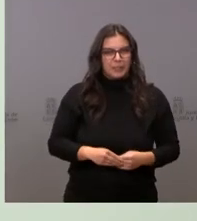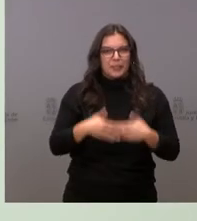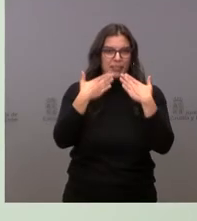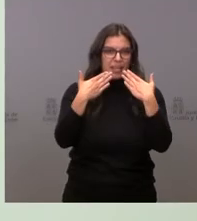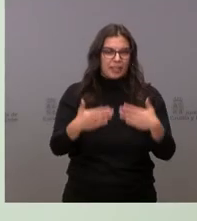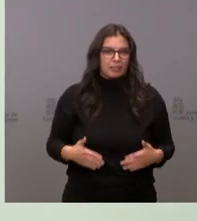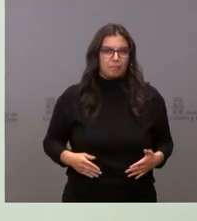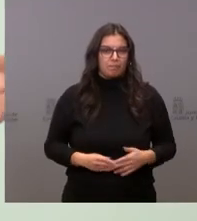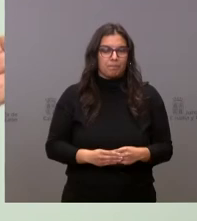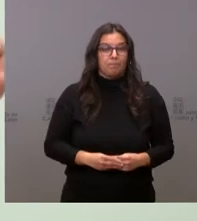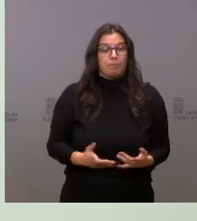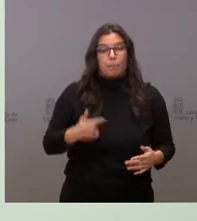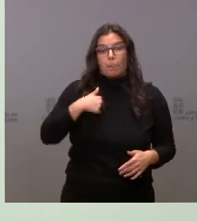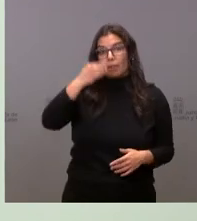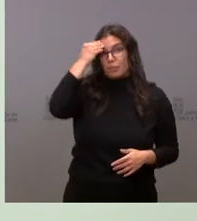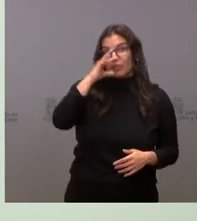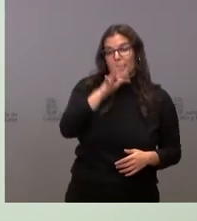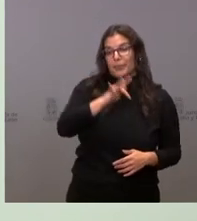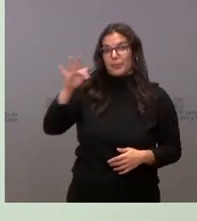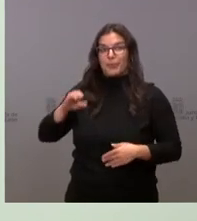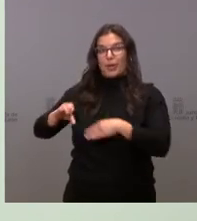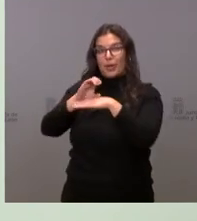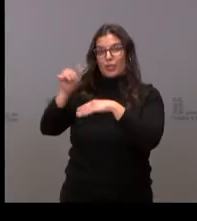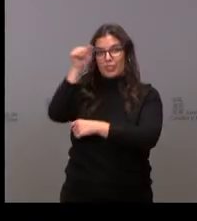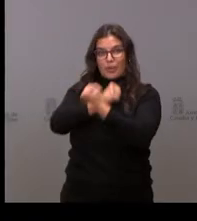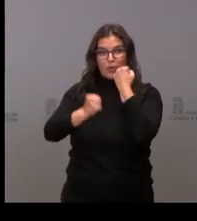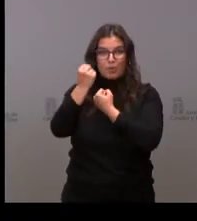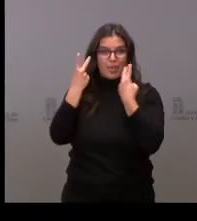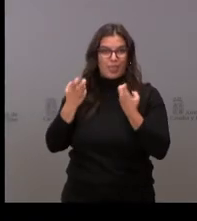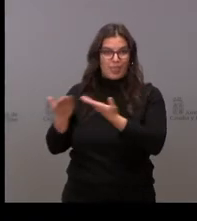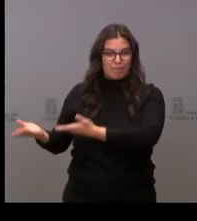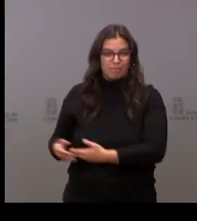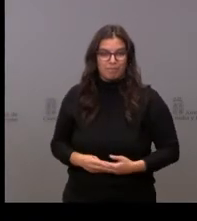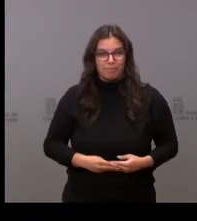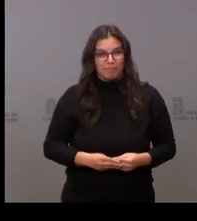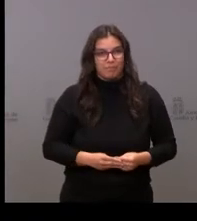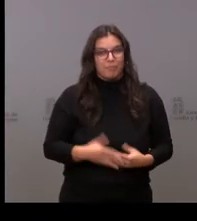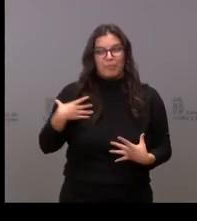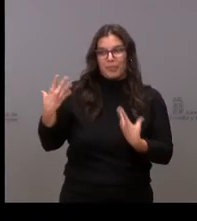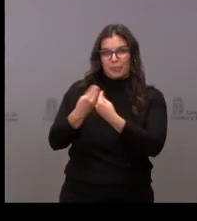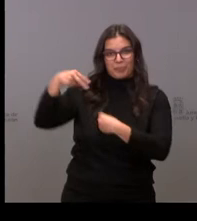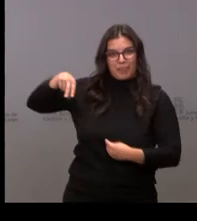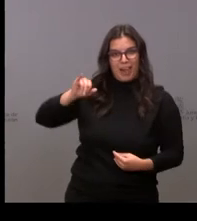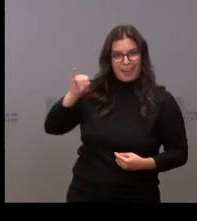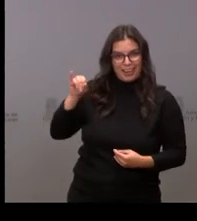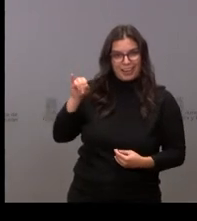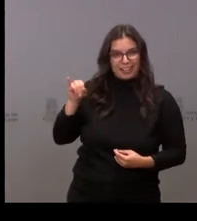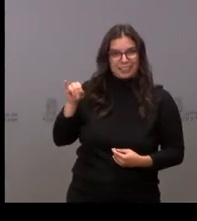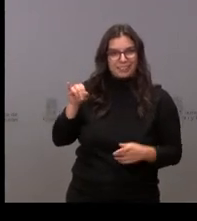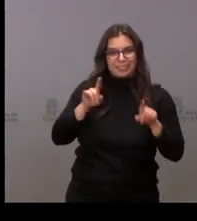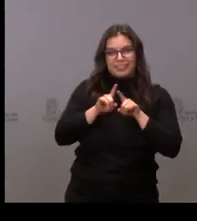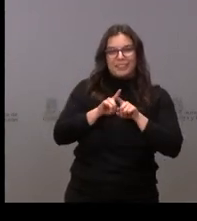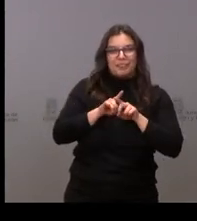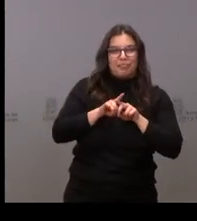Bueno, yo creo que es bueno que le cedamos la palabra al consejero de Economía y Hacienda, que nos acompaña, que está aquí en una